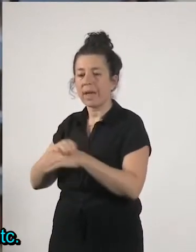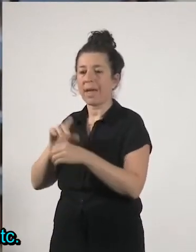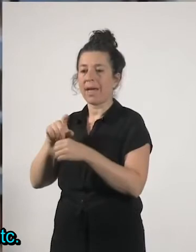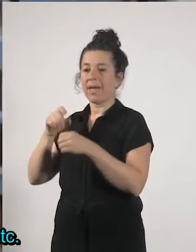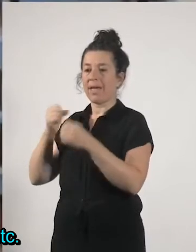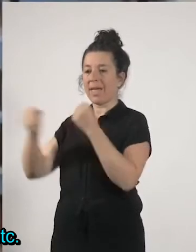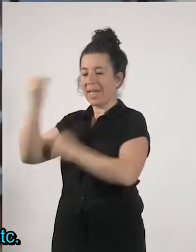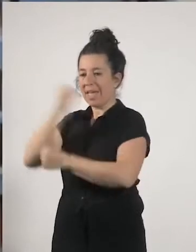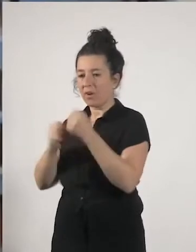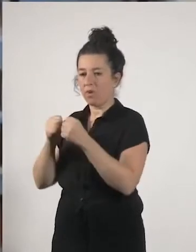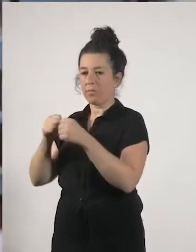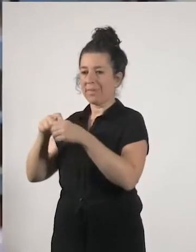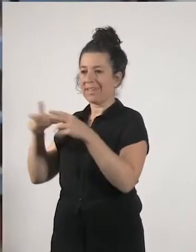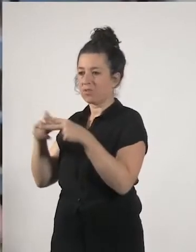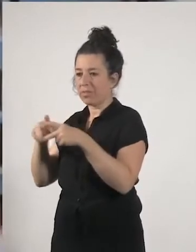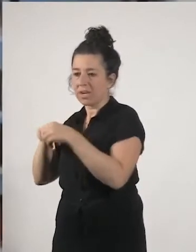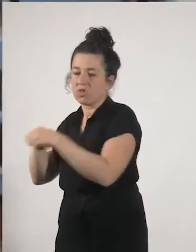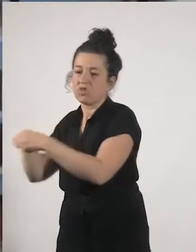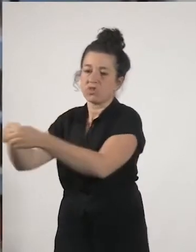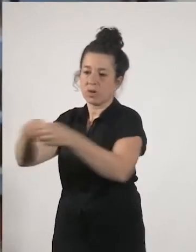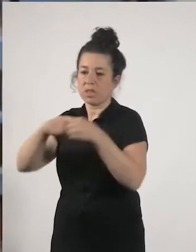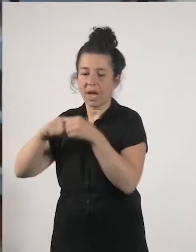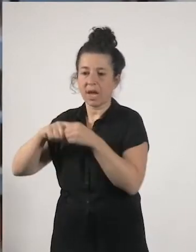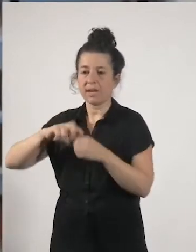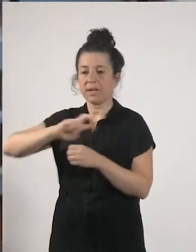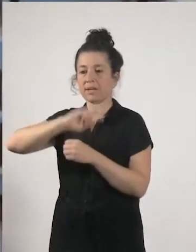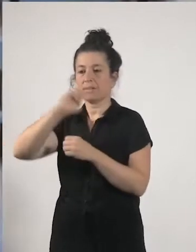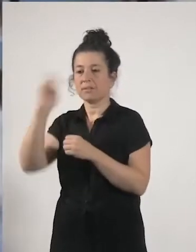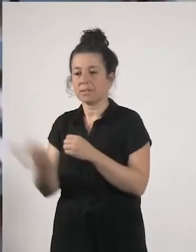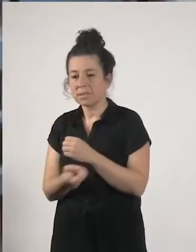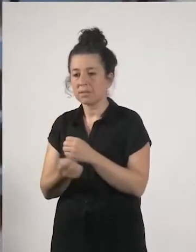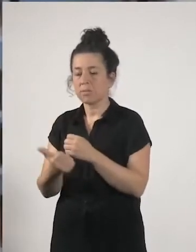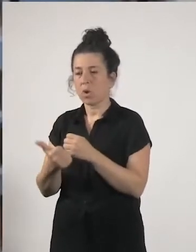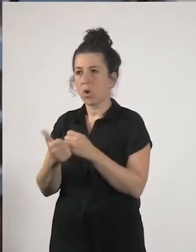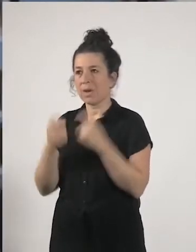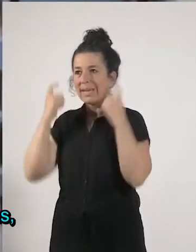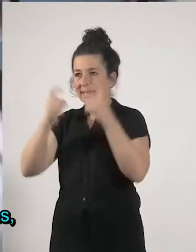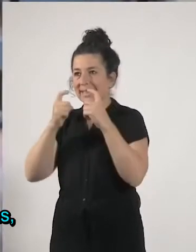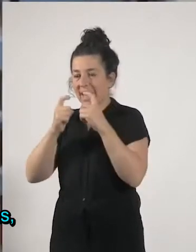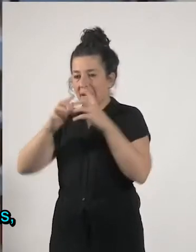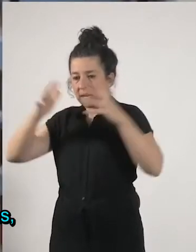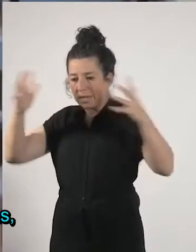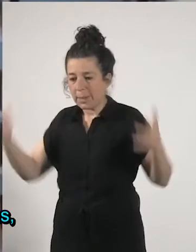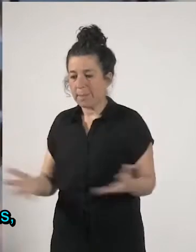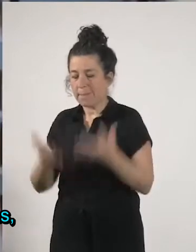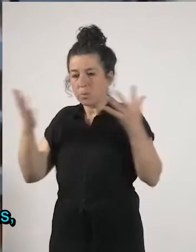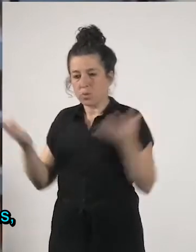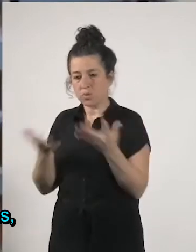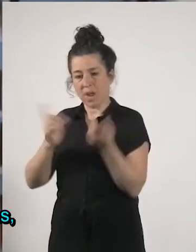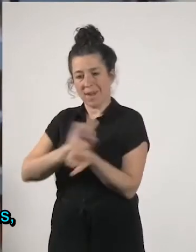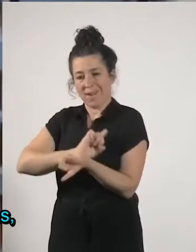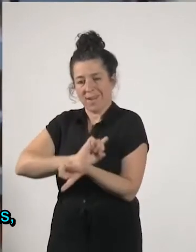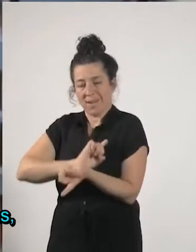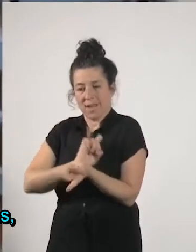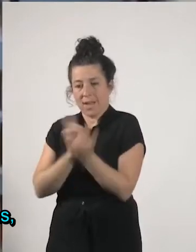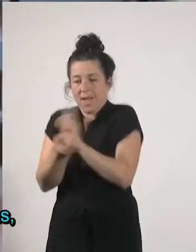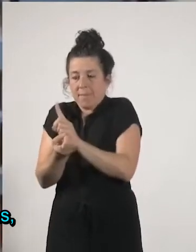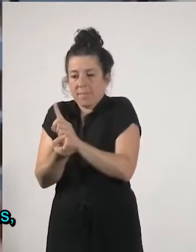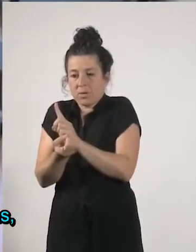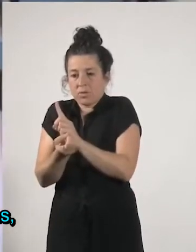solidaria etcétera es decir tratar de impulsar esos cambios en base a cosas